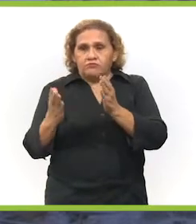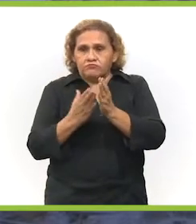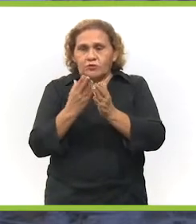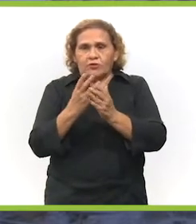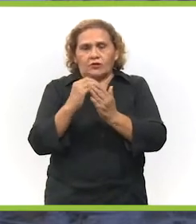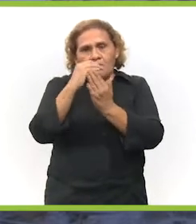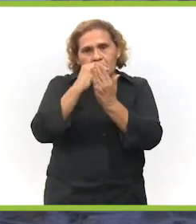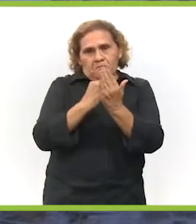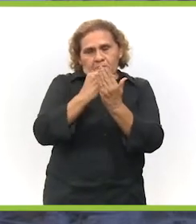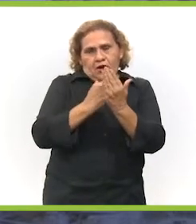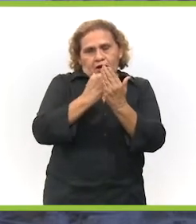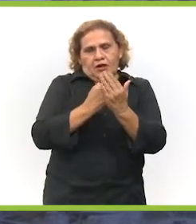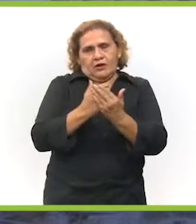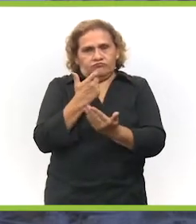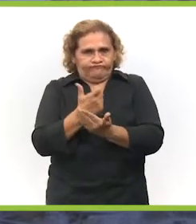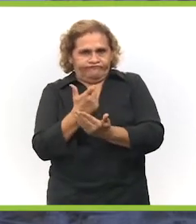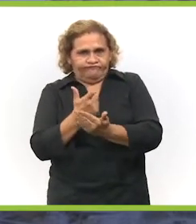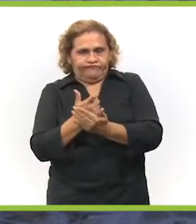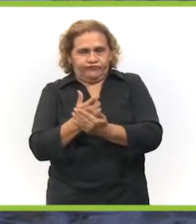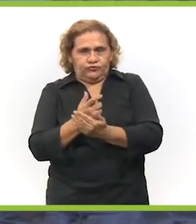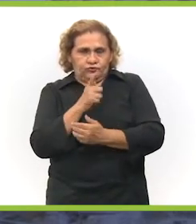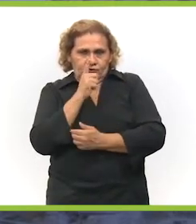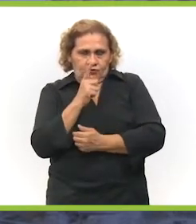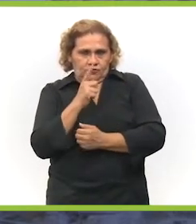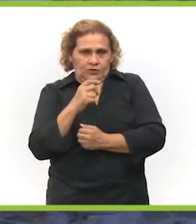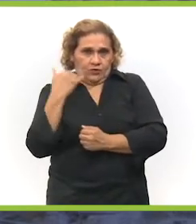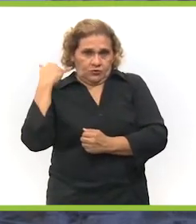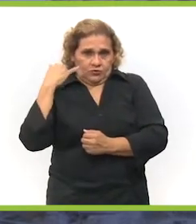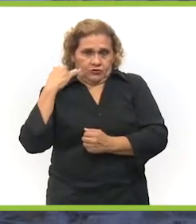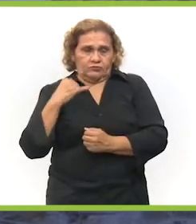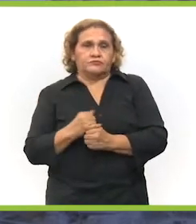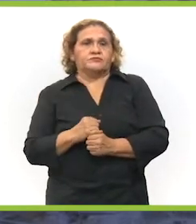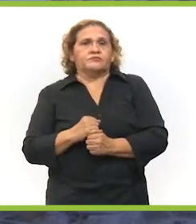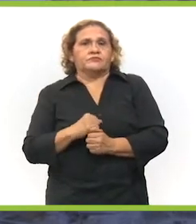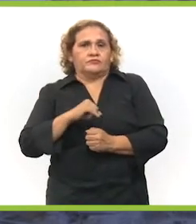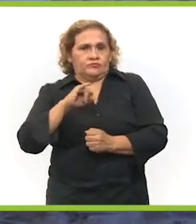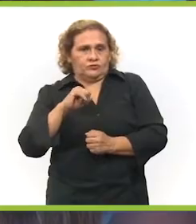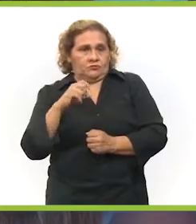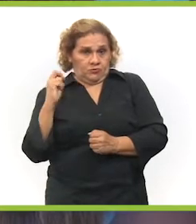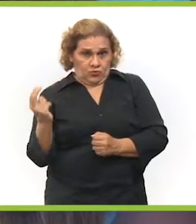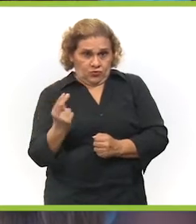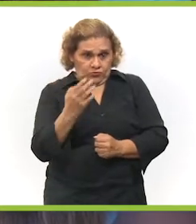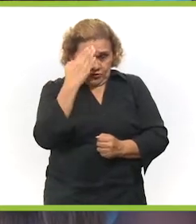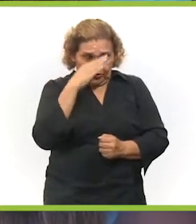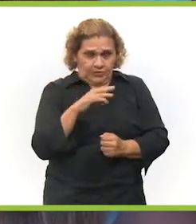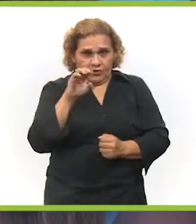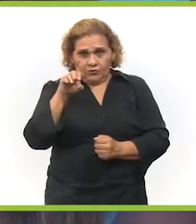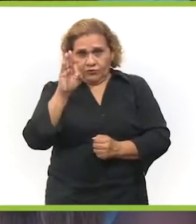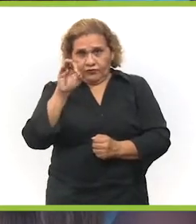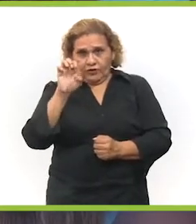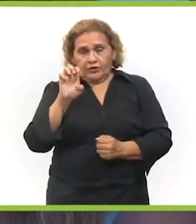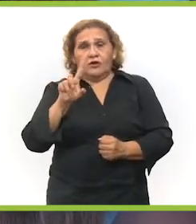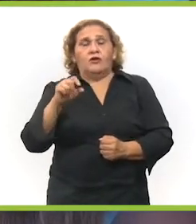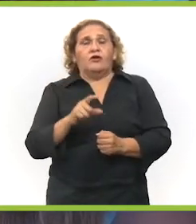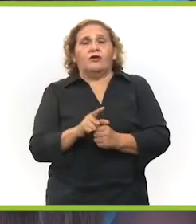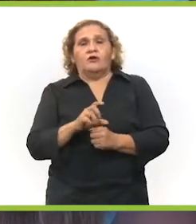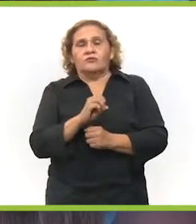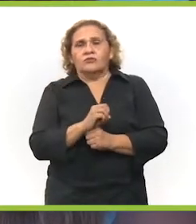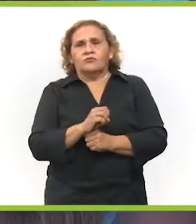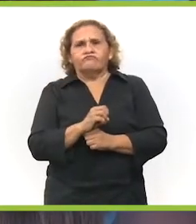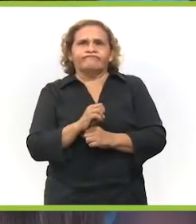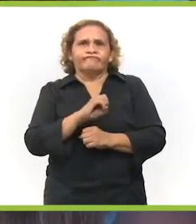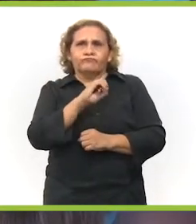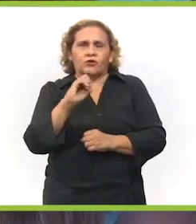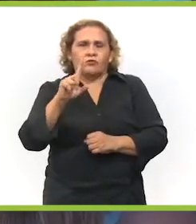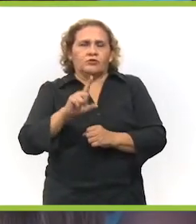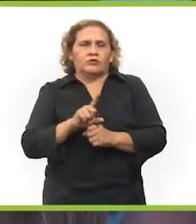también para contribuir a la reducción del costo del servicio para los yucatecos. Así es, Libden, como ustedes saben, la Comisión Federal de